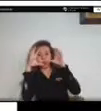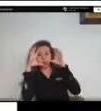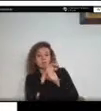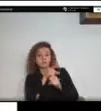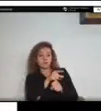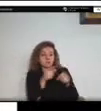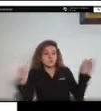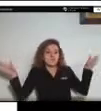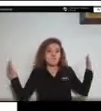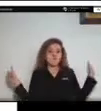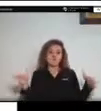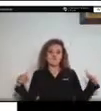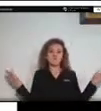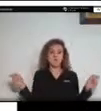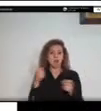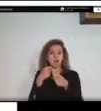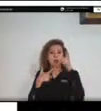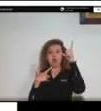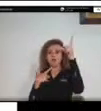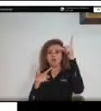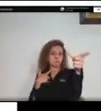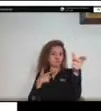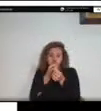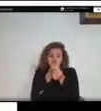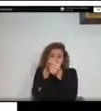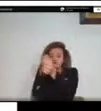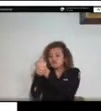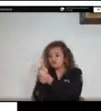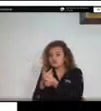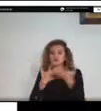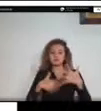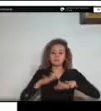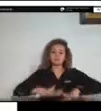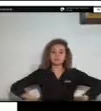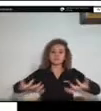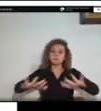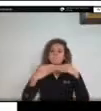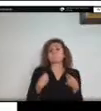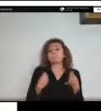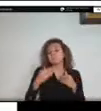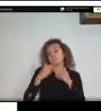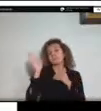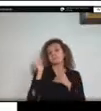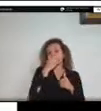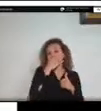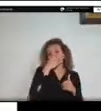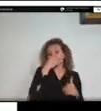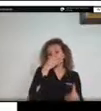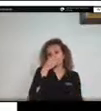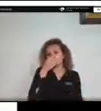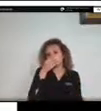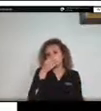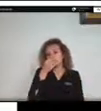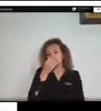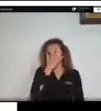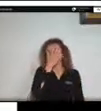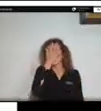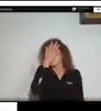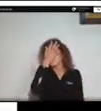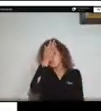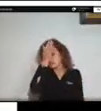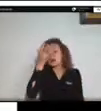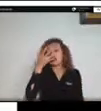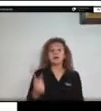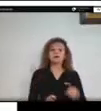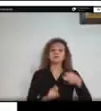vive más que todo en área en el suelo además de hábitos terrestres las barreras naturales es